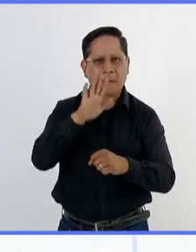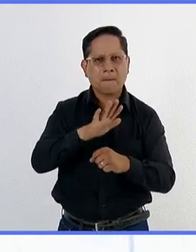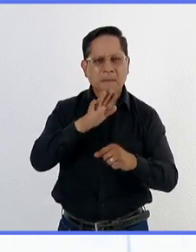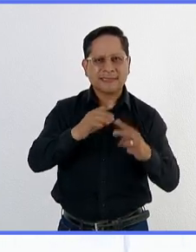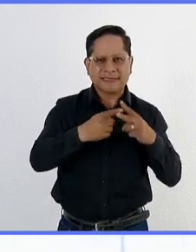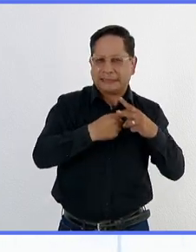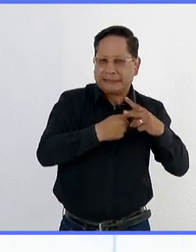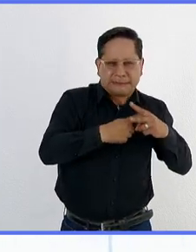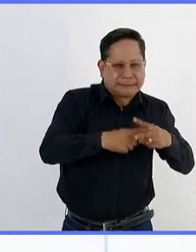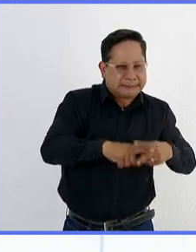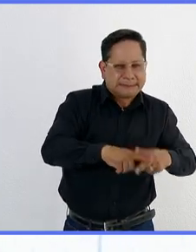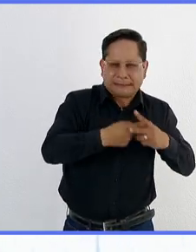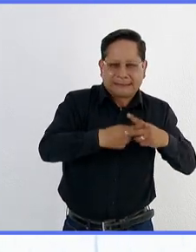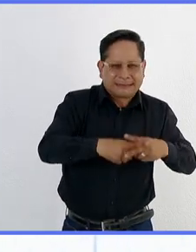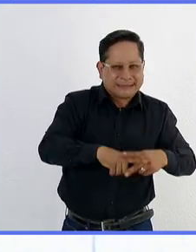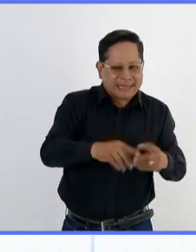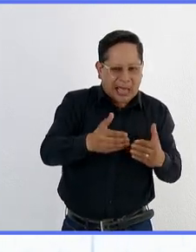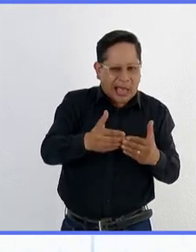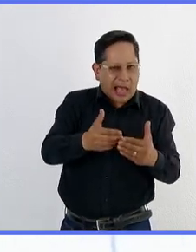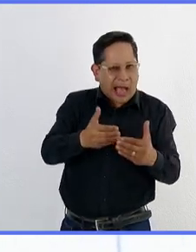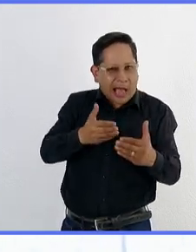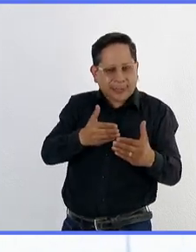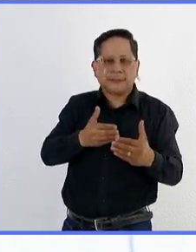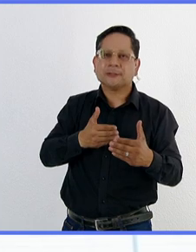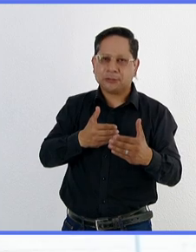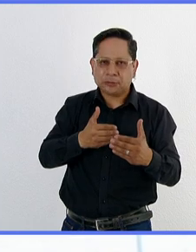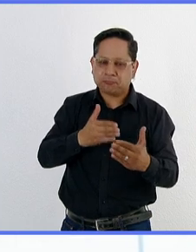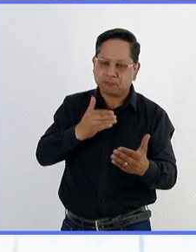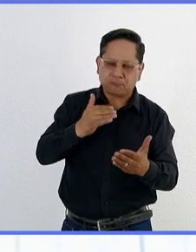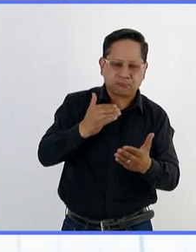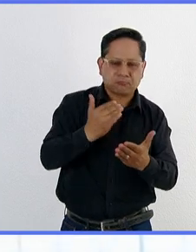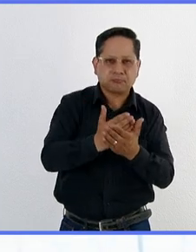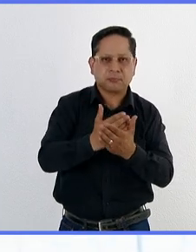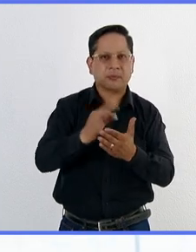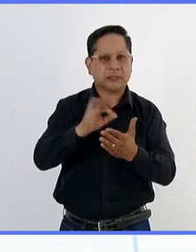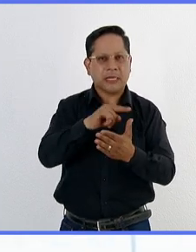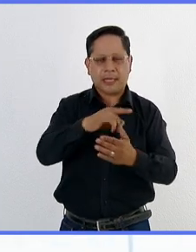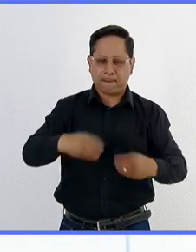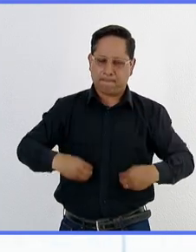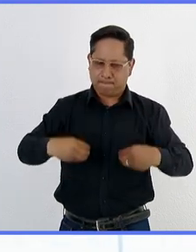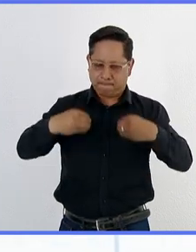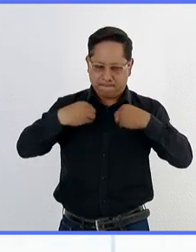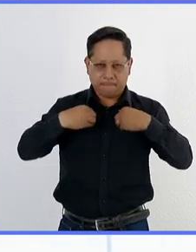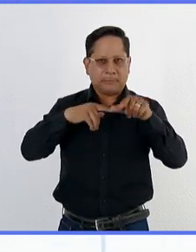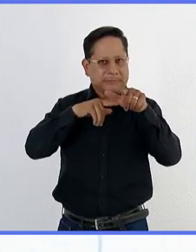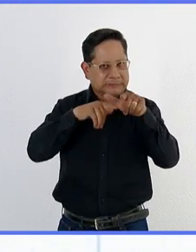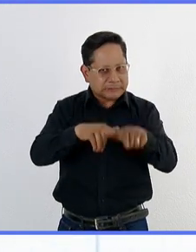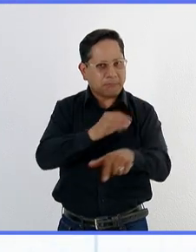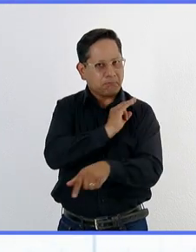tempranas, detectarlo a tiempo, ¿no? Y poder incrementar la esperanza de vida de la población.